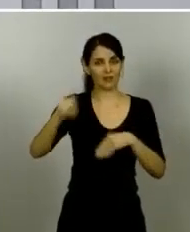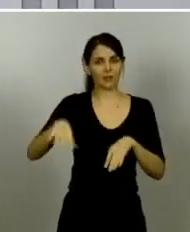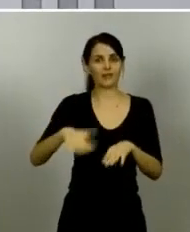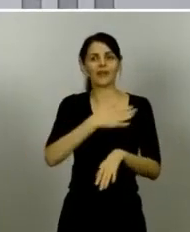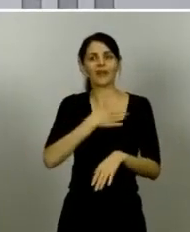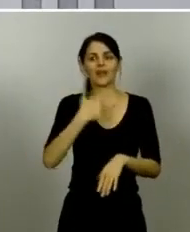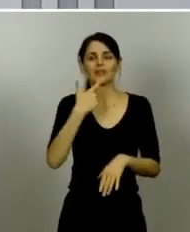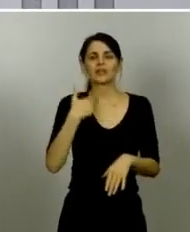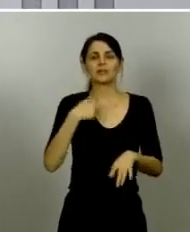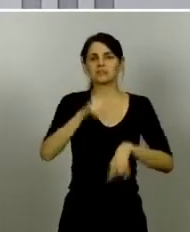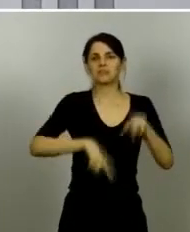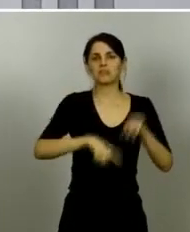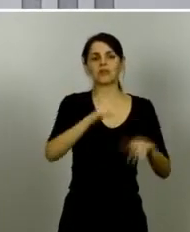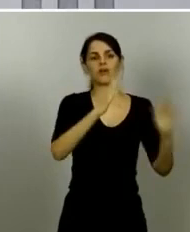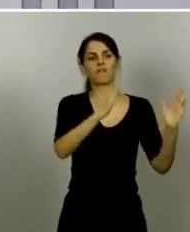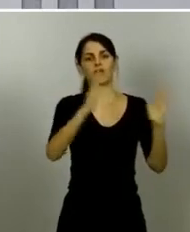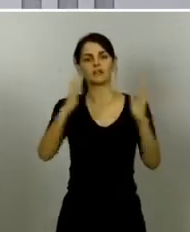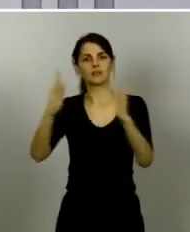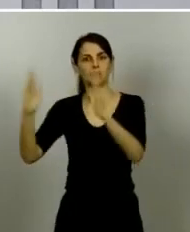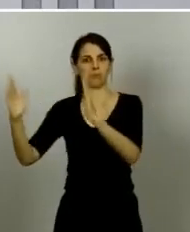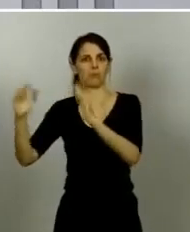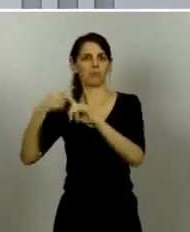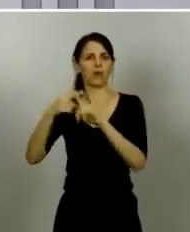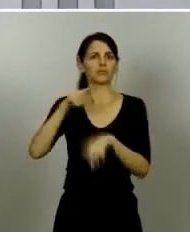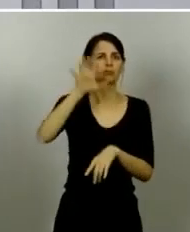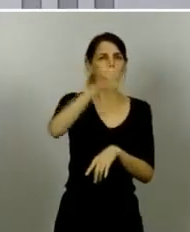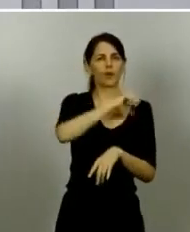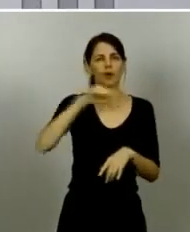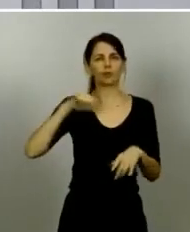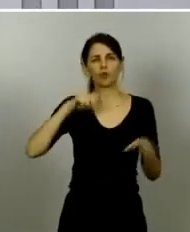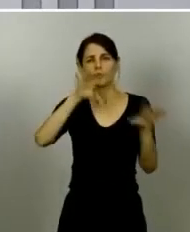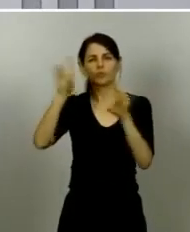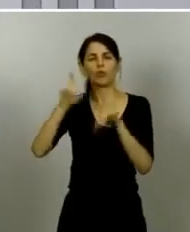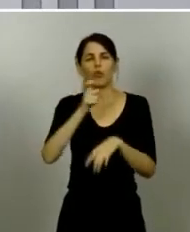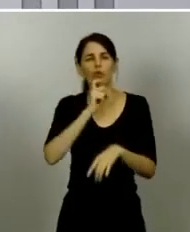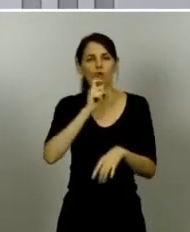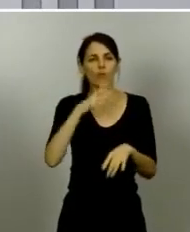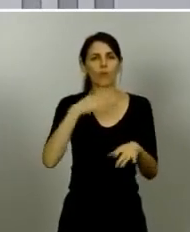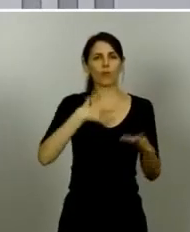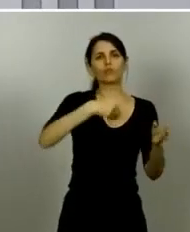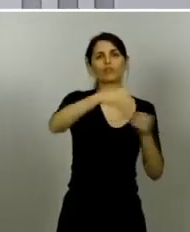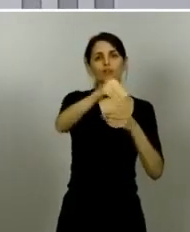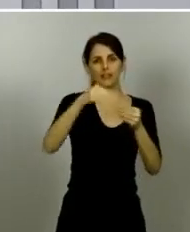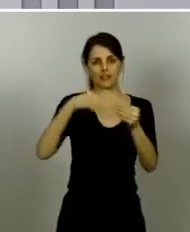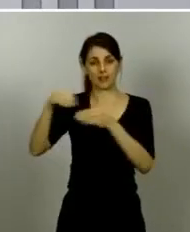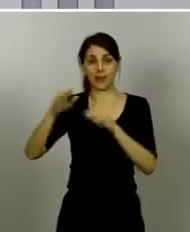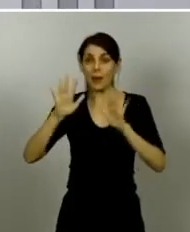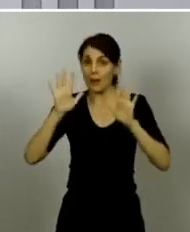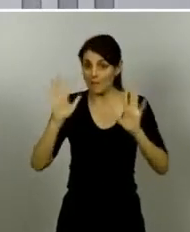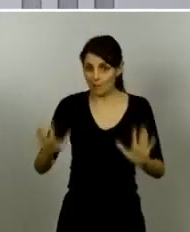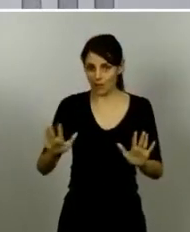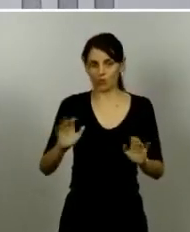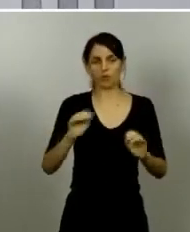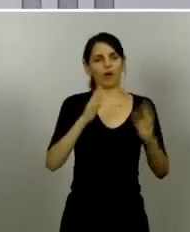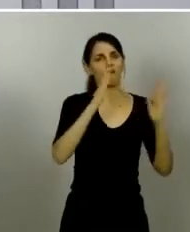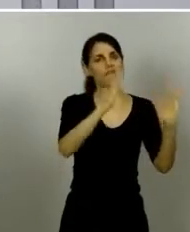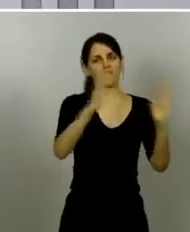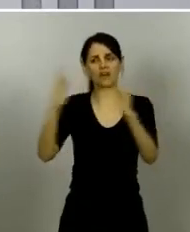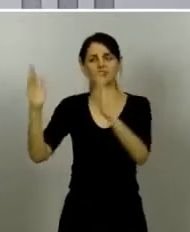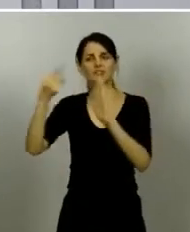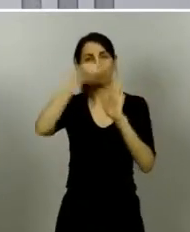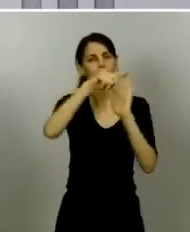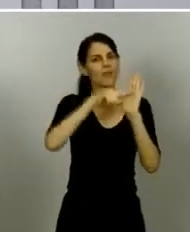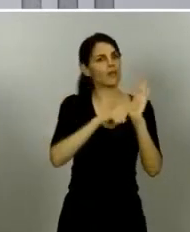adecuadas a nivel epidemiológico correspondiente a esta fase y no se pueden hacer otras nosotros somos partidarios de mantener este gradualismo y solo en condiciones muy